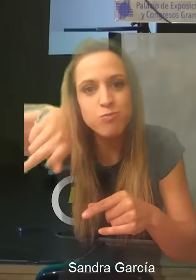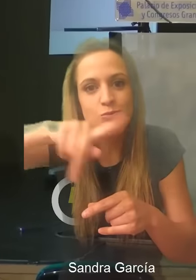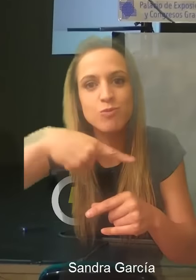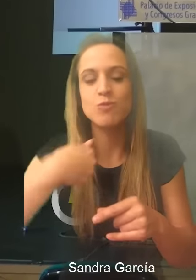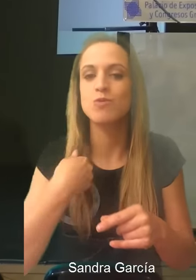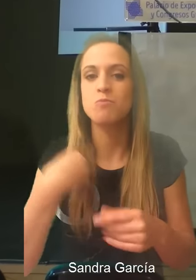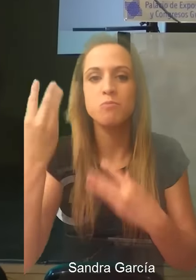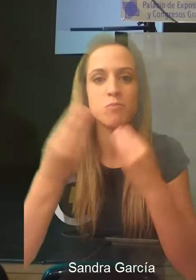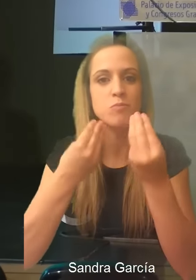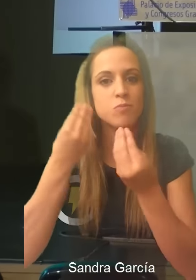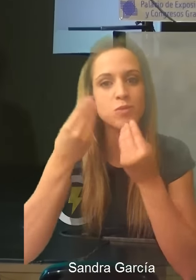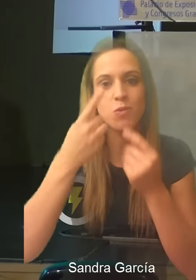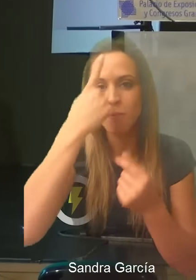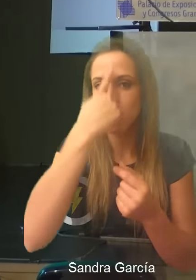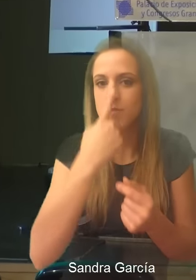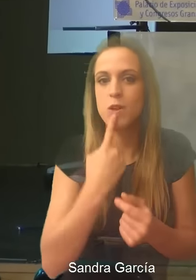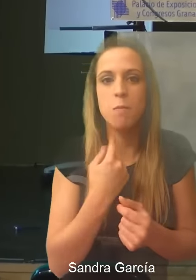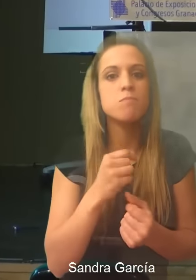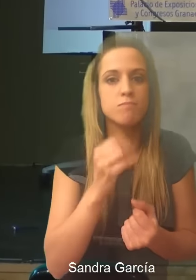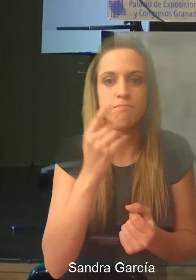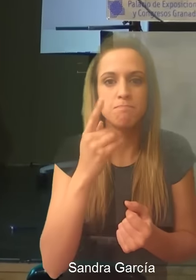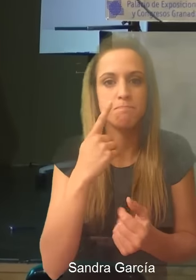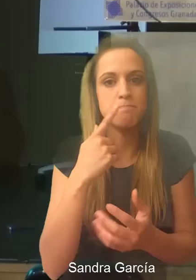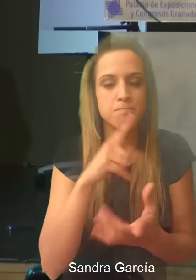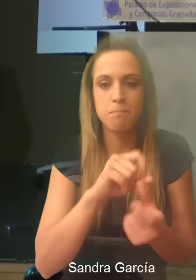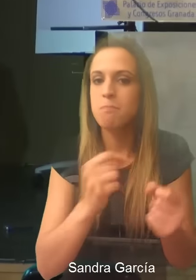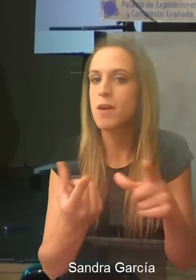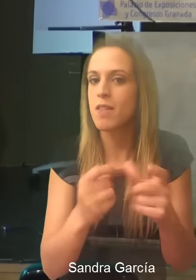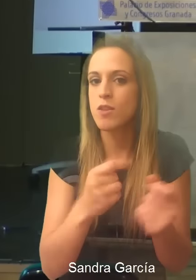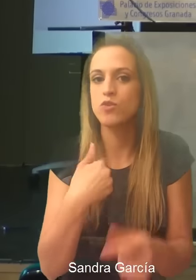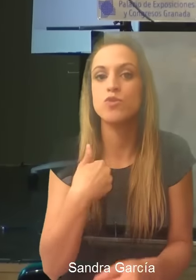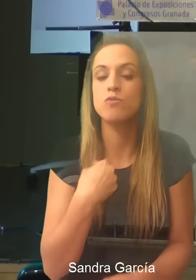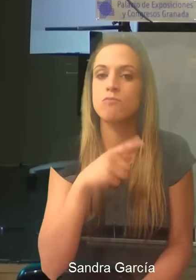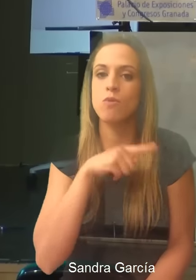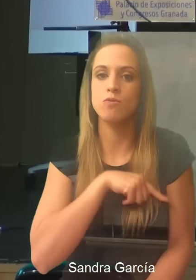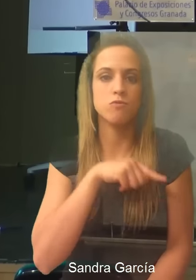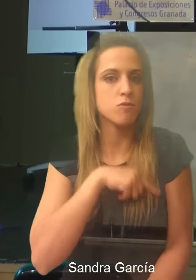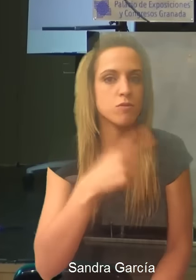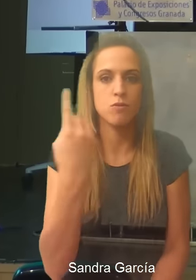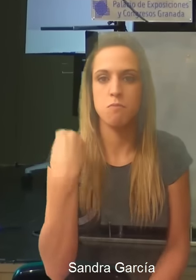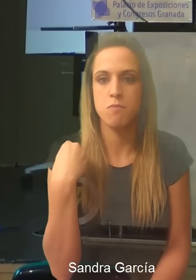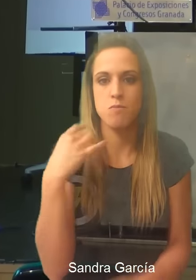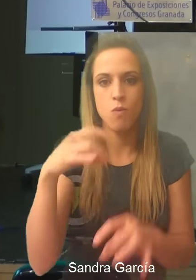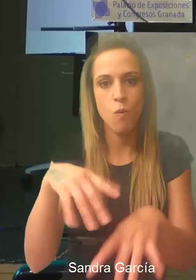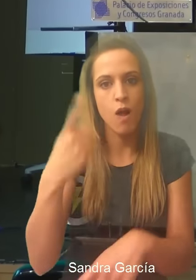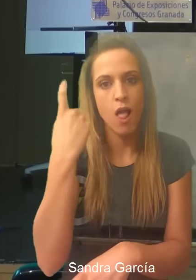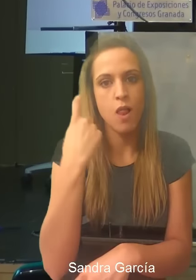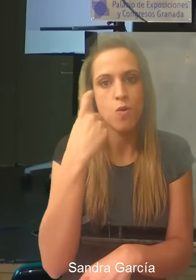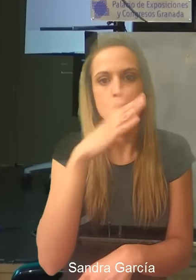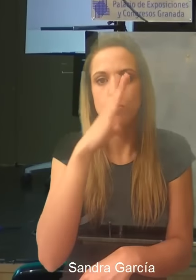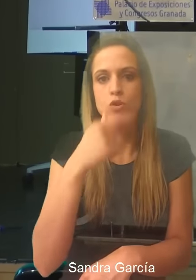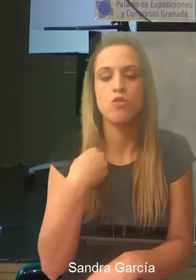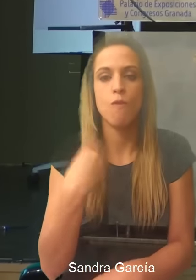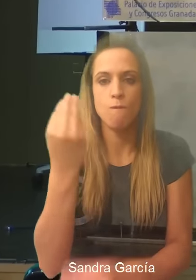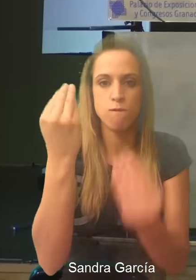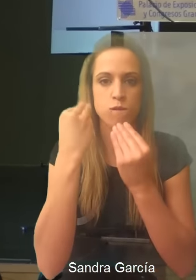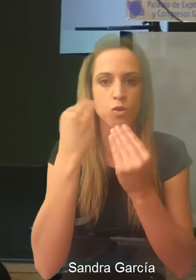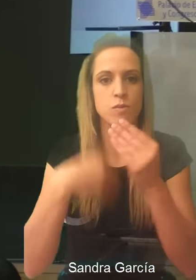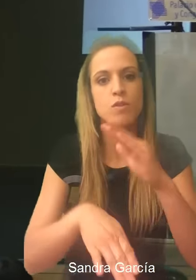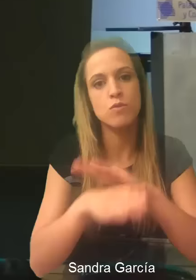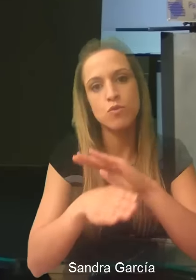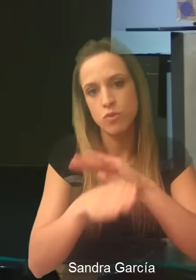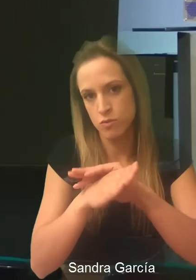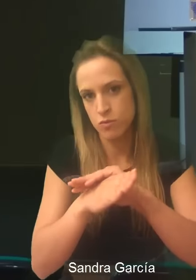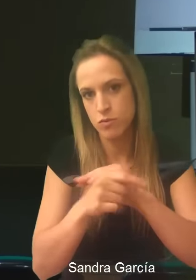unos perfiles muy parecidos. Yo soy alumno de FP, me considero todavía alumno porque estoy en plena formación